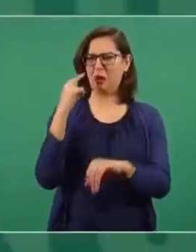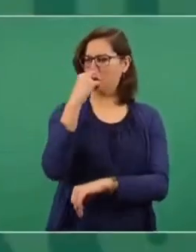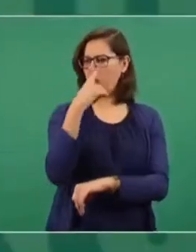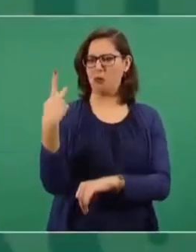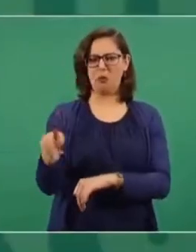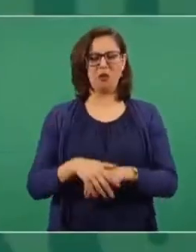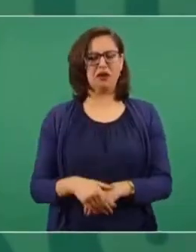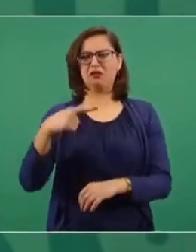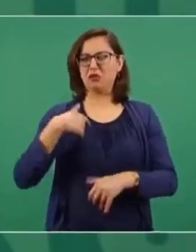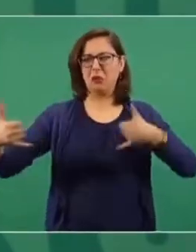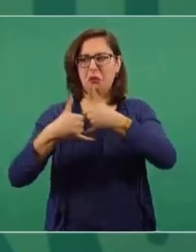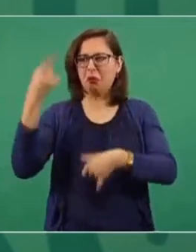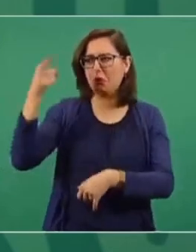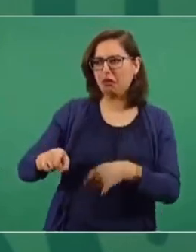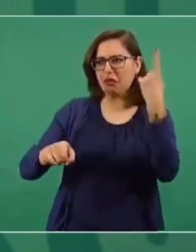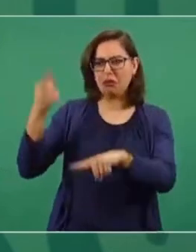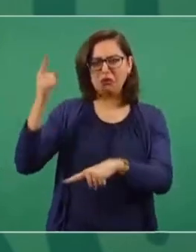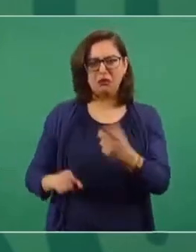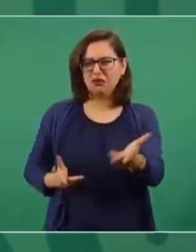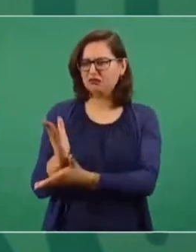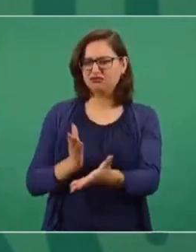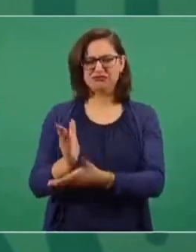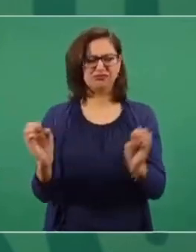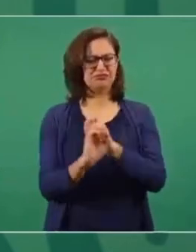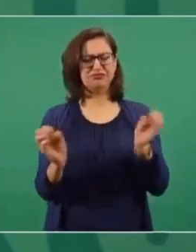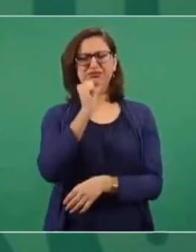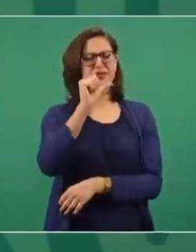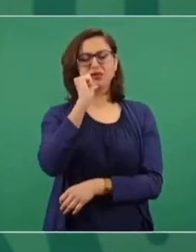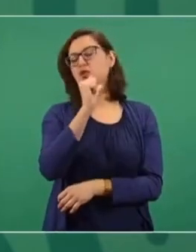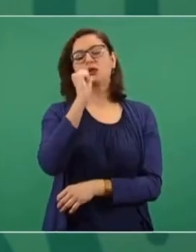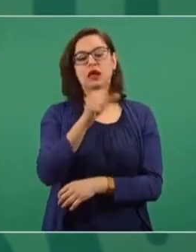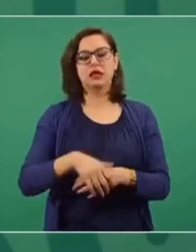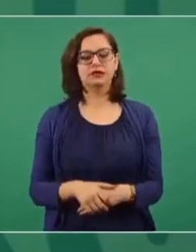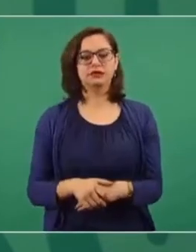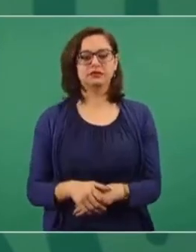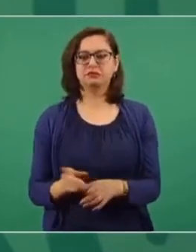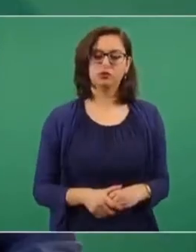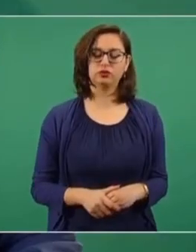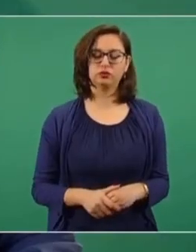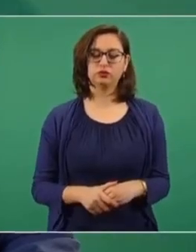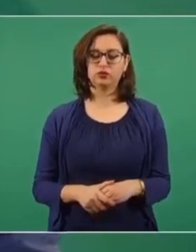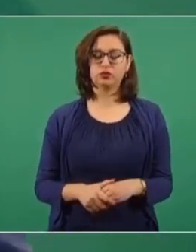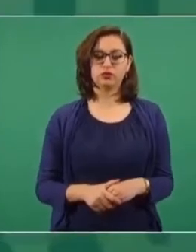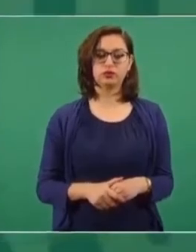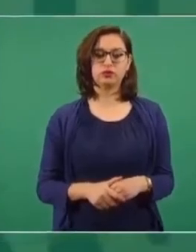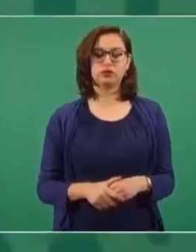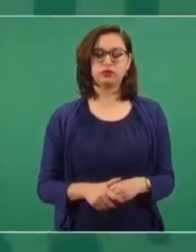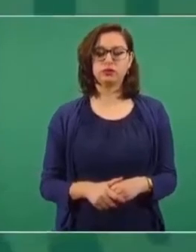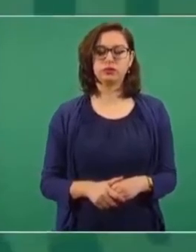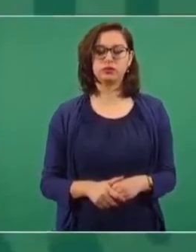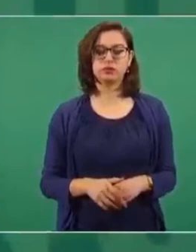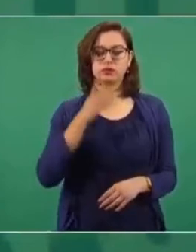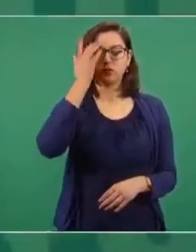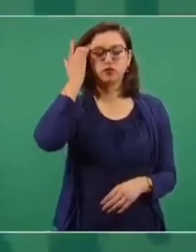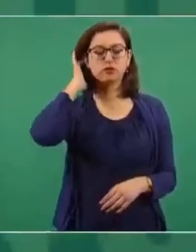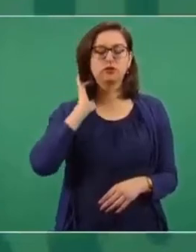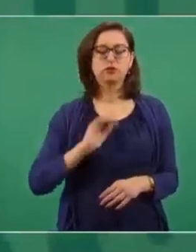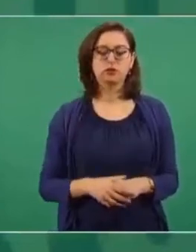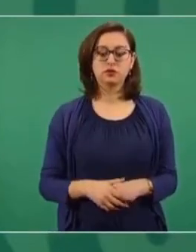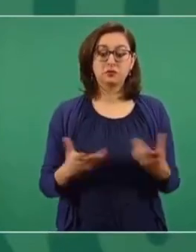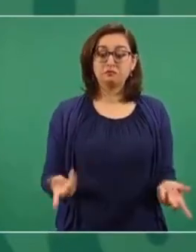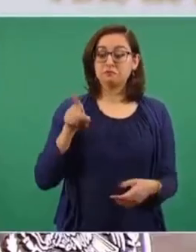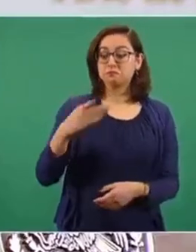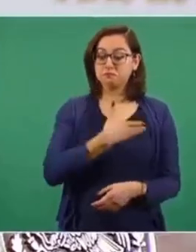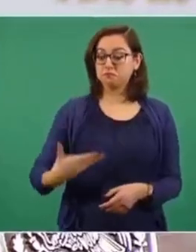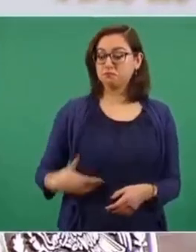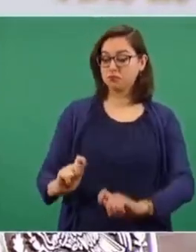Yo no doy instrucciones, yo no me entrometo en asuntos que tienen que ver con otros poderes. Y si dejar dos años